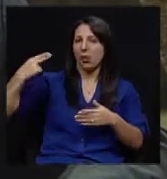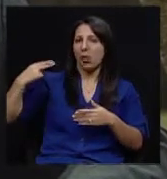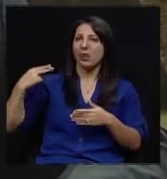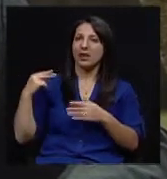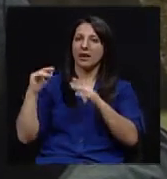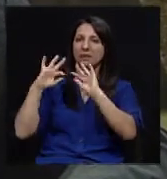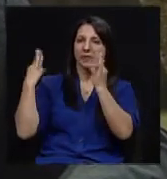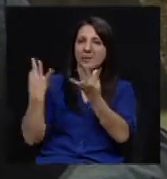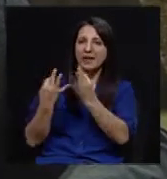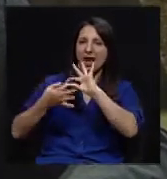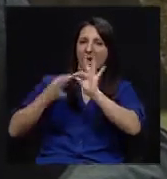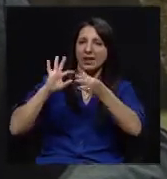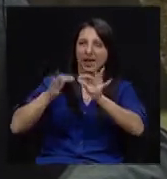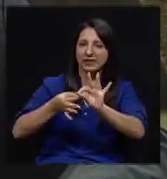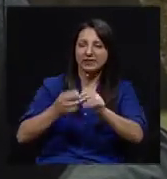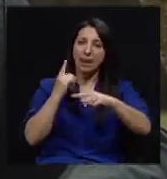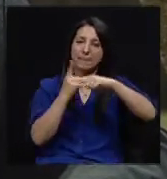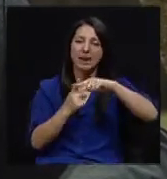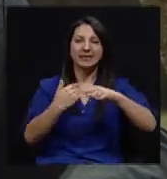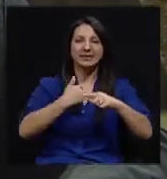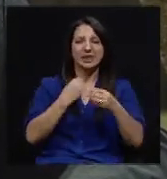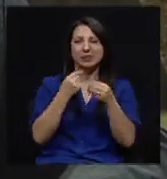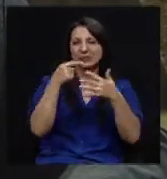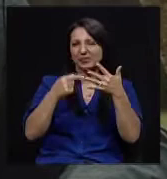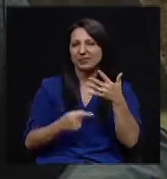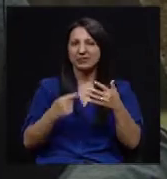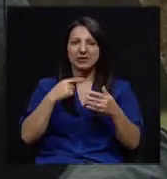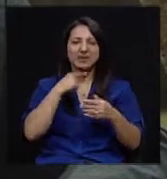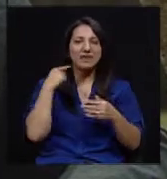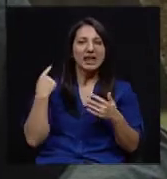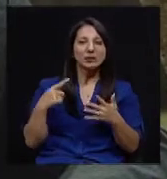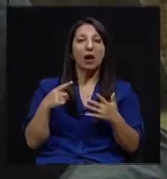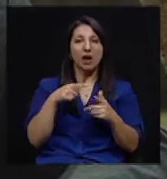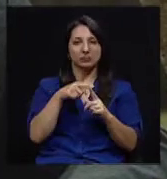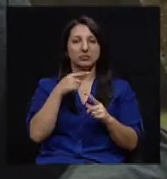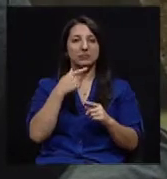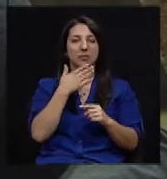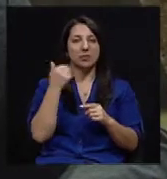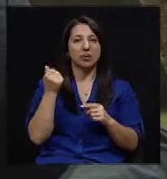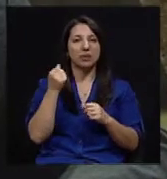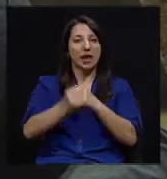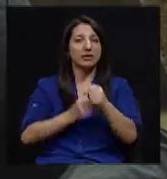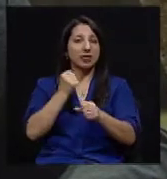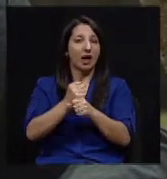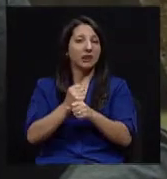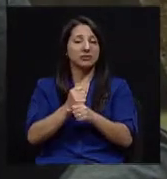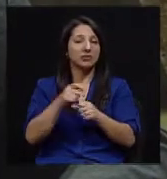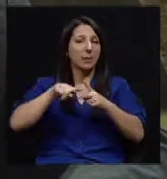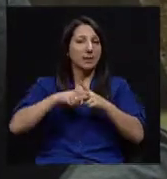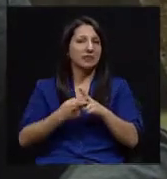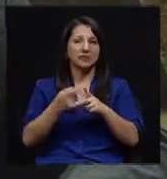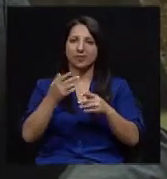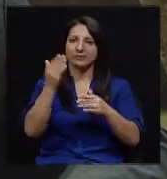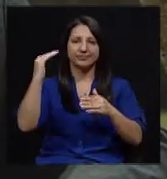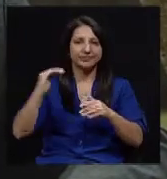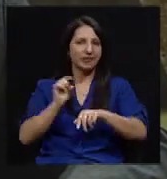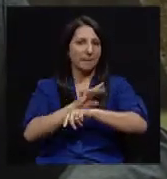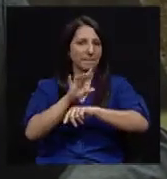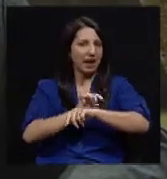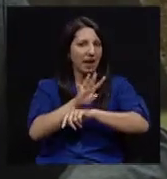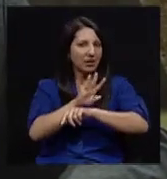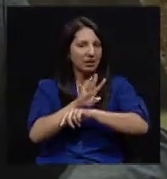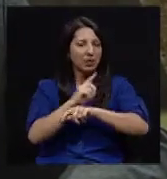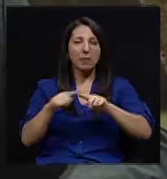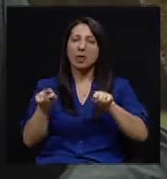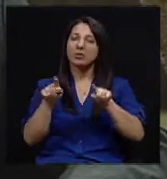familiar, y además tiene muchos otros factores de riesgo, probablemente la edad a que haya que empezar a hacerlo sea más temprana. Pero,